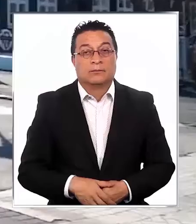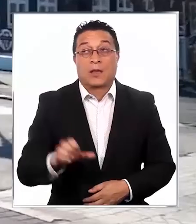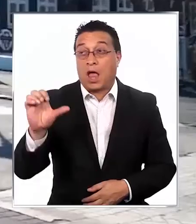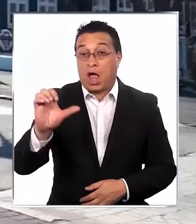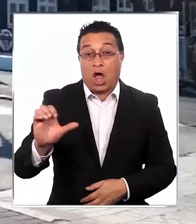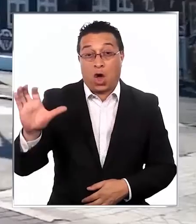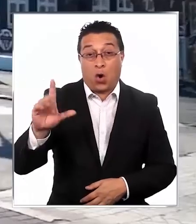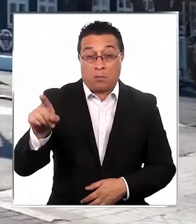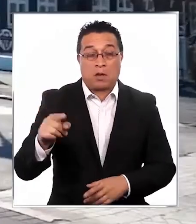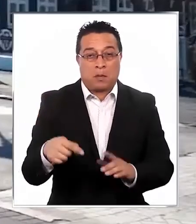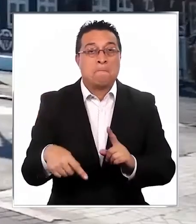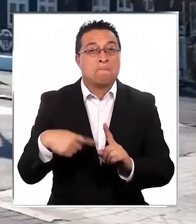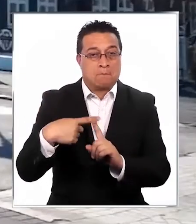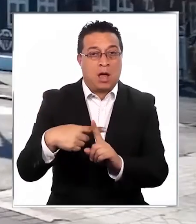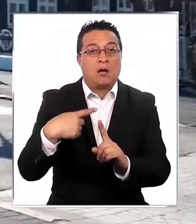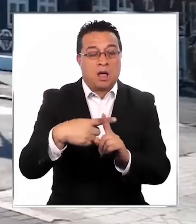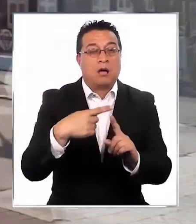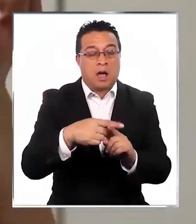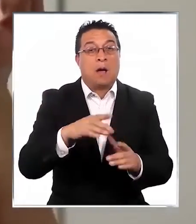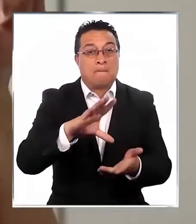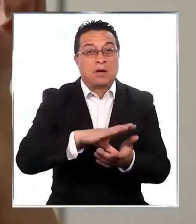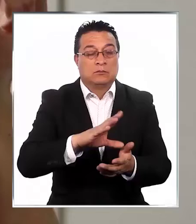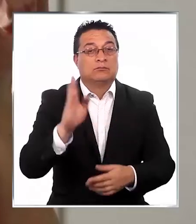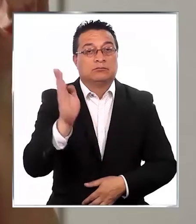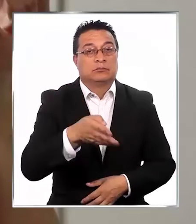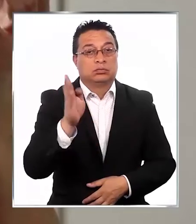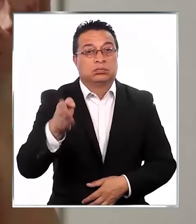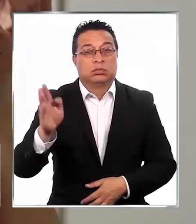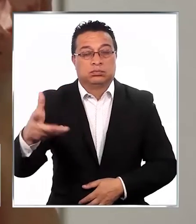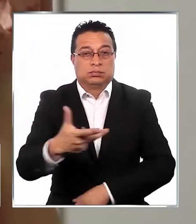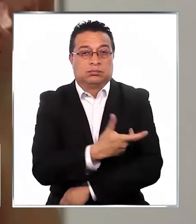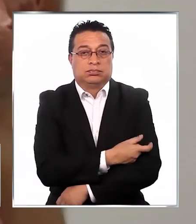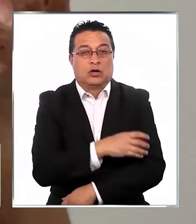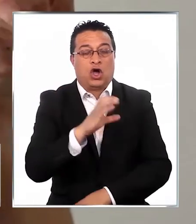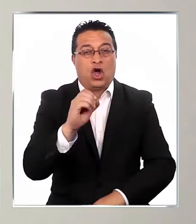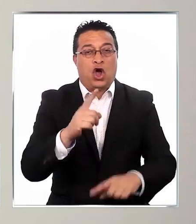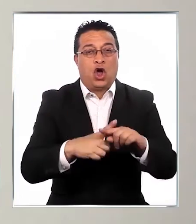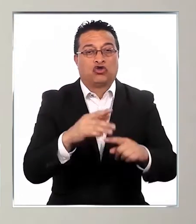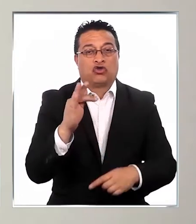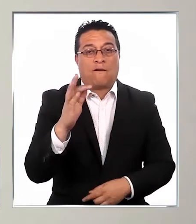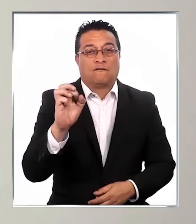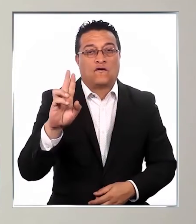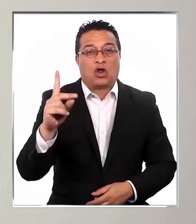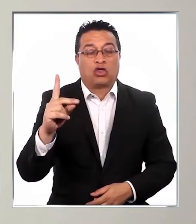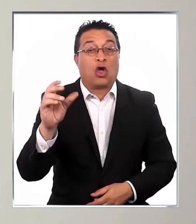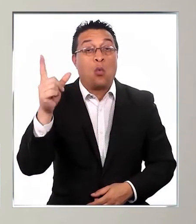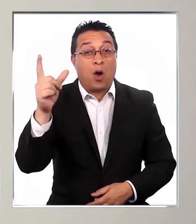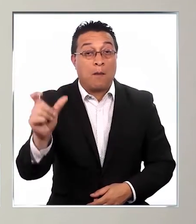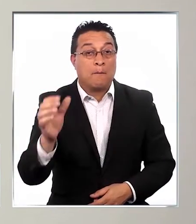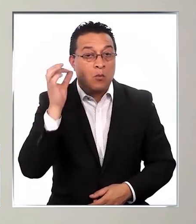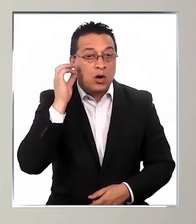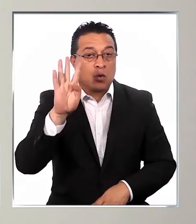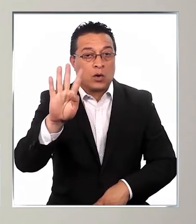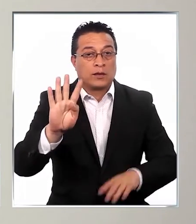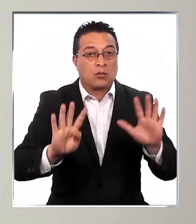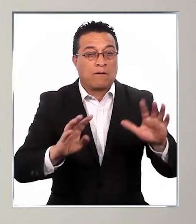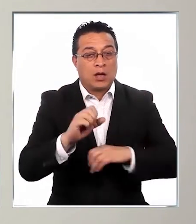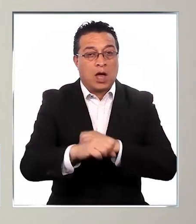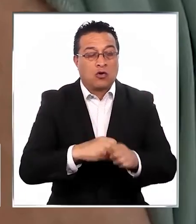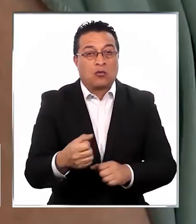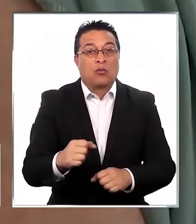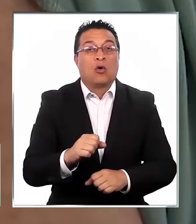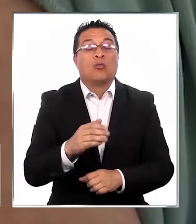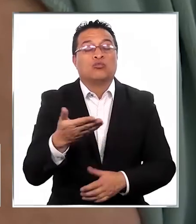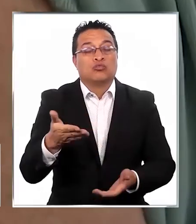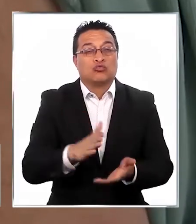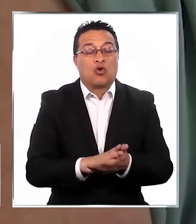En Europa se suman más países a la suspensión de la vacuna de Oxford y AstraZeneca, a partir del caso de una mujer de 49 años que